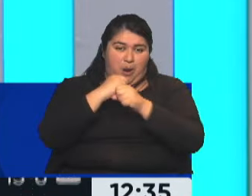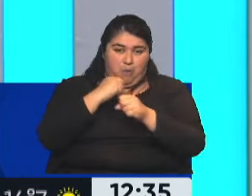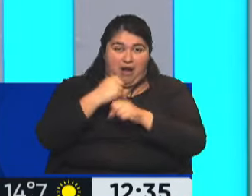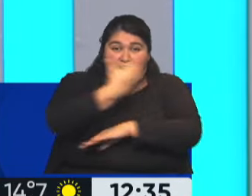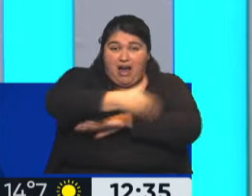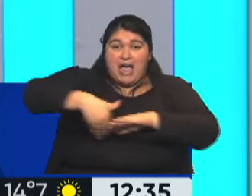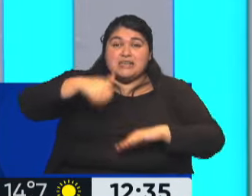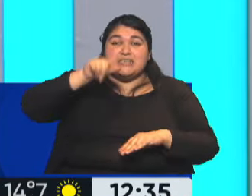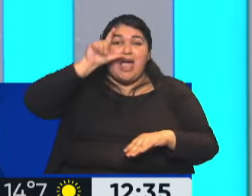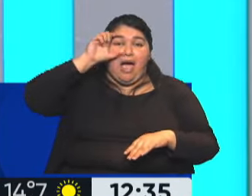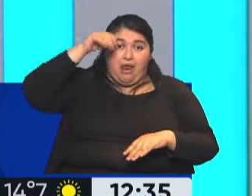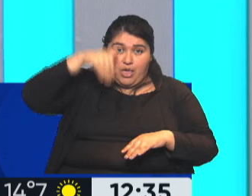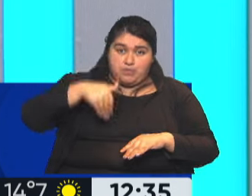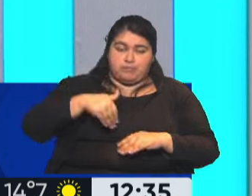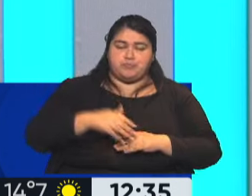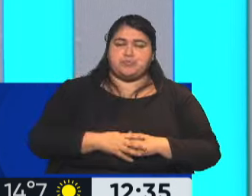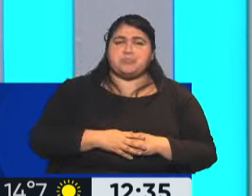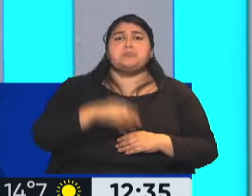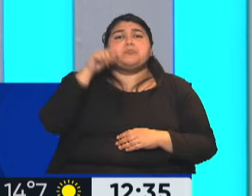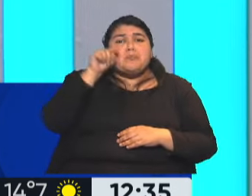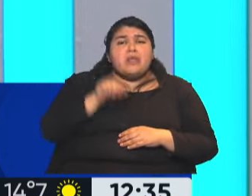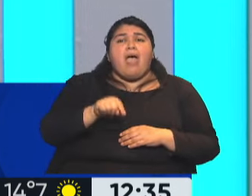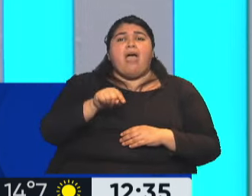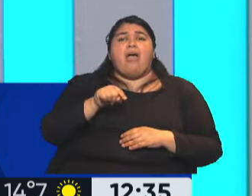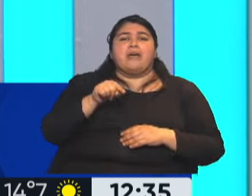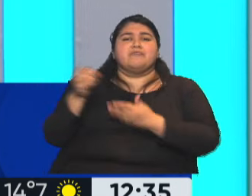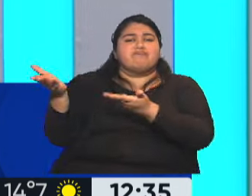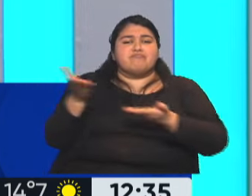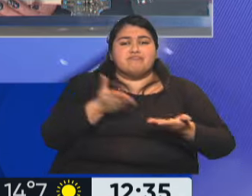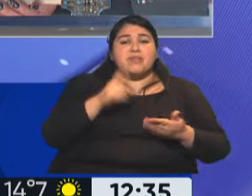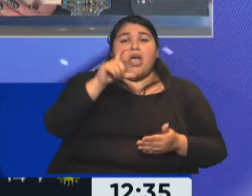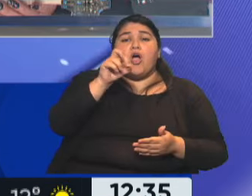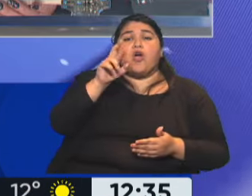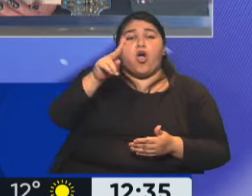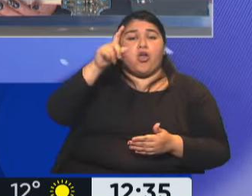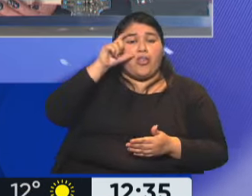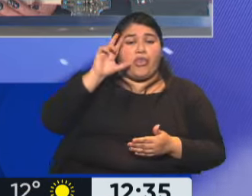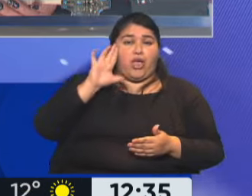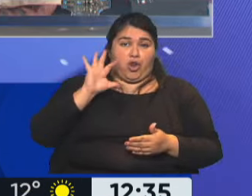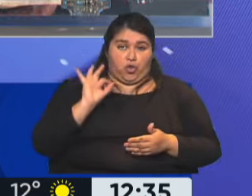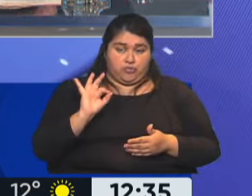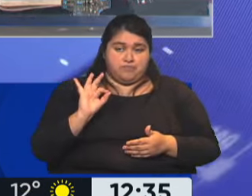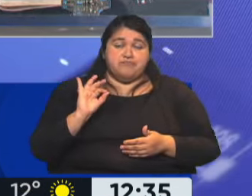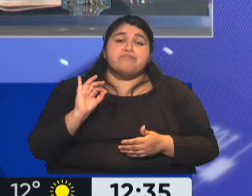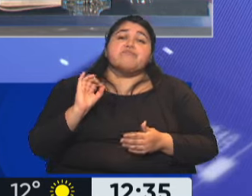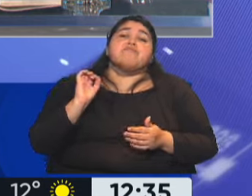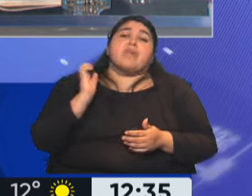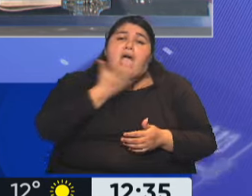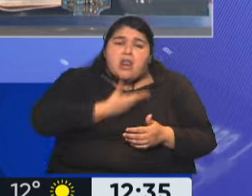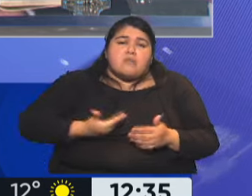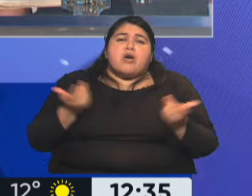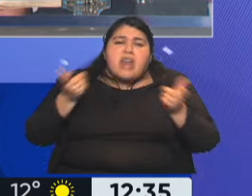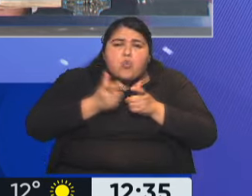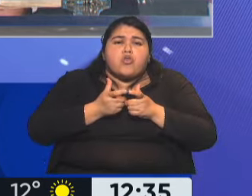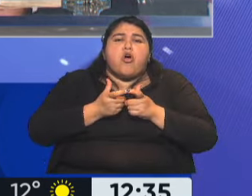Alem, sobre el Bajo de la Ciudad de Buenos Aires, los va a recibir Julio Cordero, es una reunión tripartita, una mesa